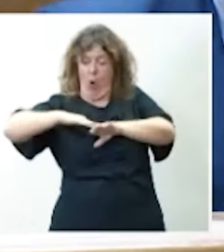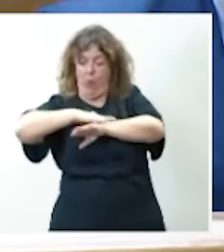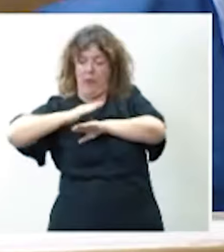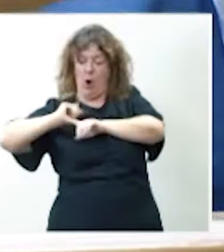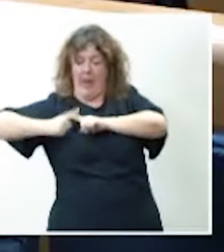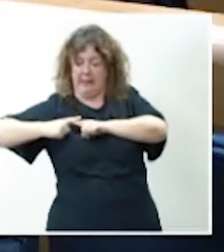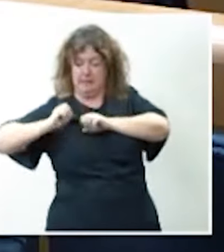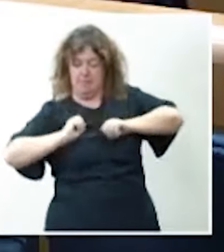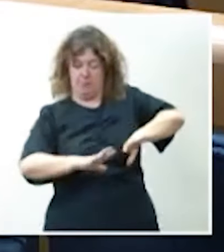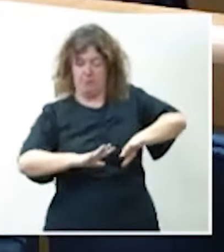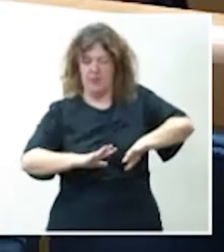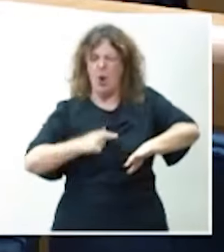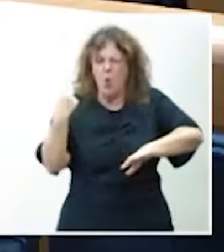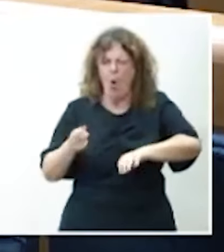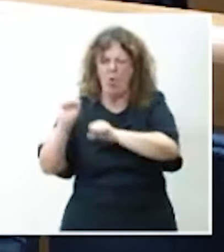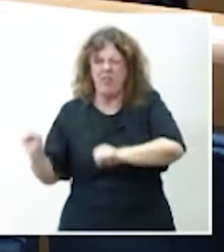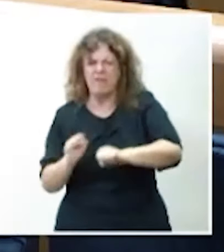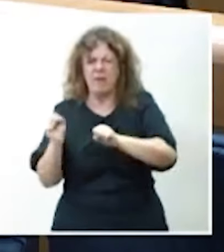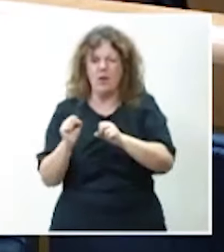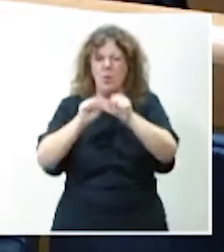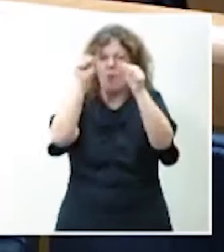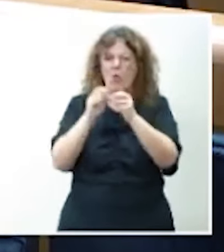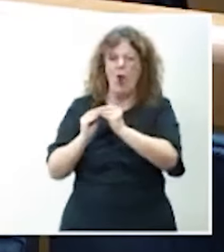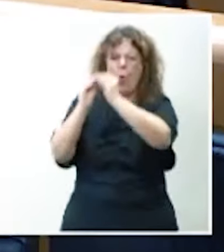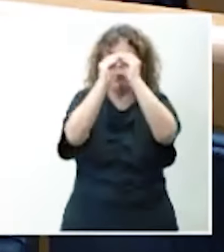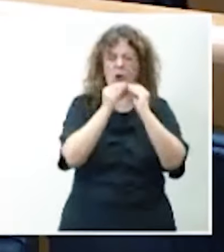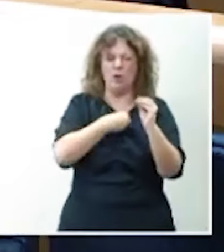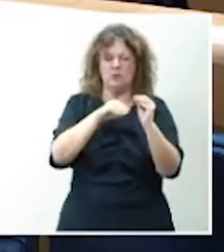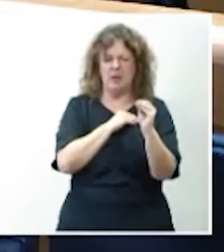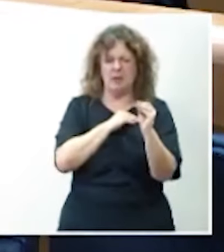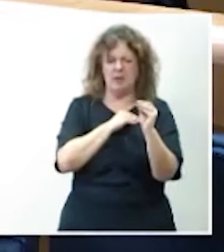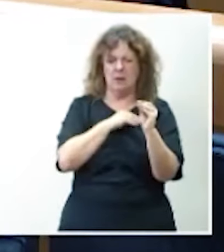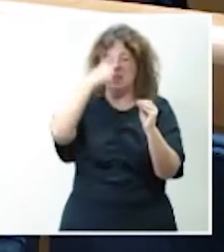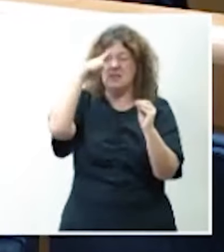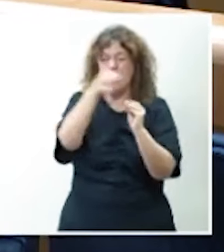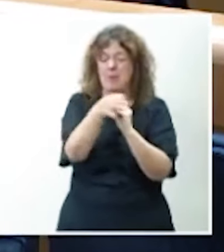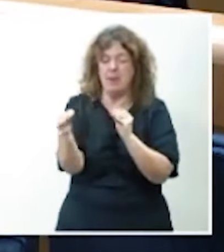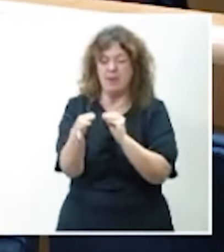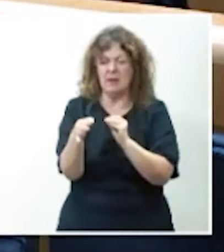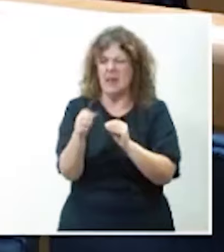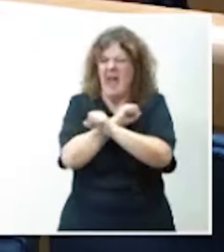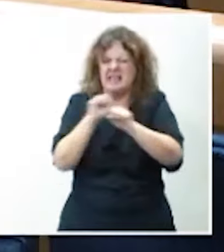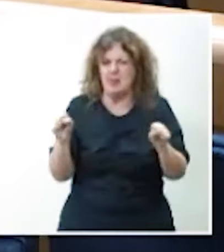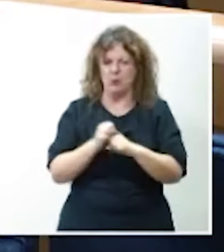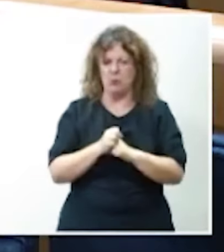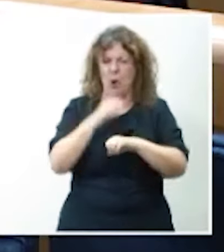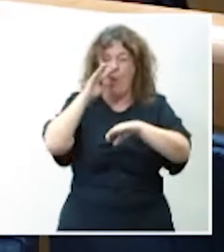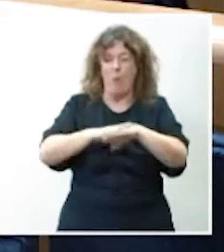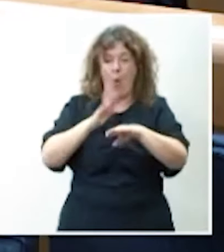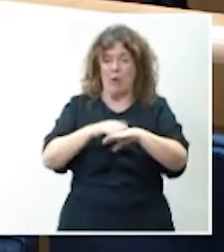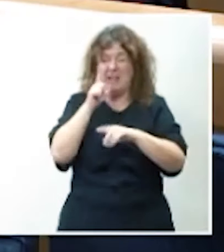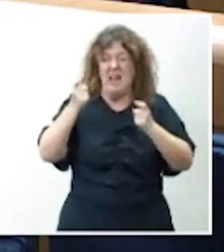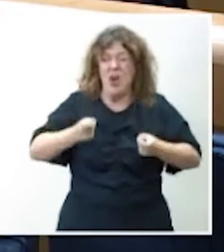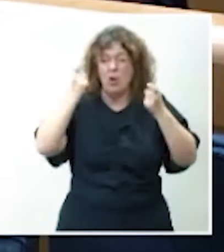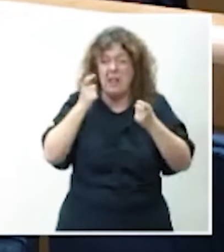del PP. Luego, defienden un modelo único para toda España. Saben perfectamente que es imposible, porque además, cuando lo